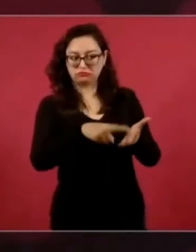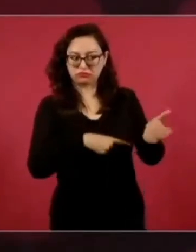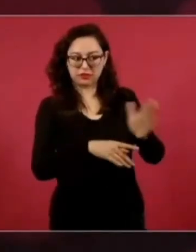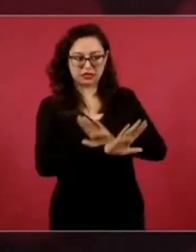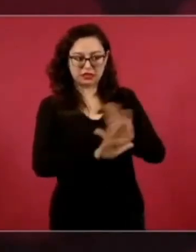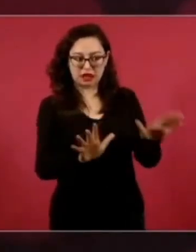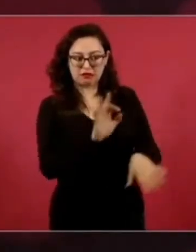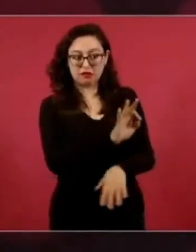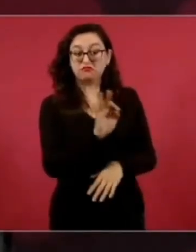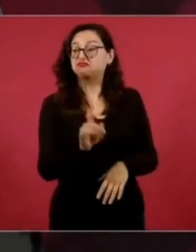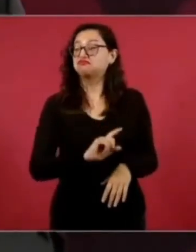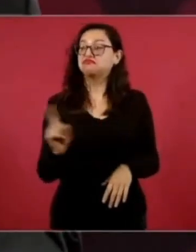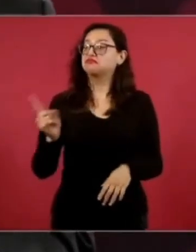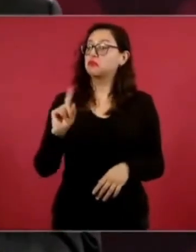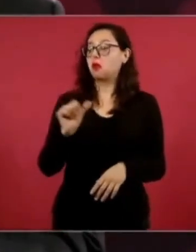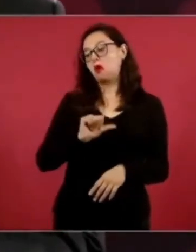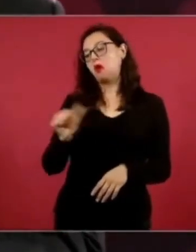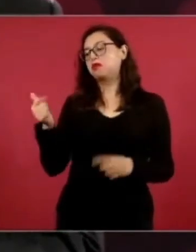me lo renovaron.